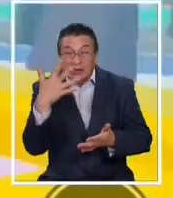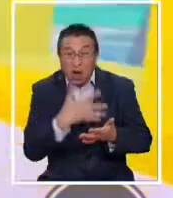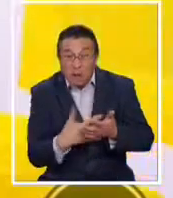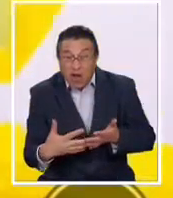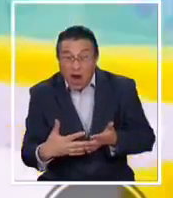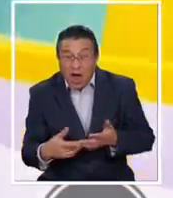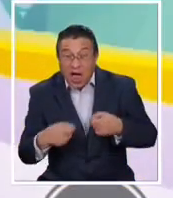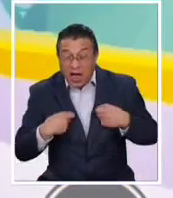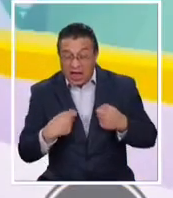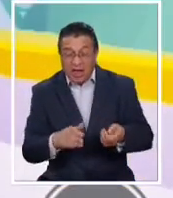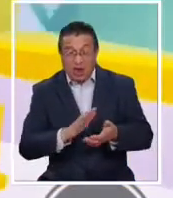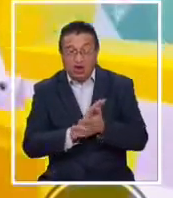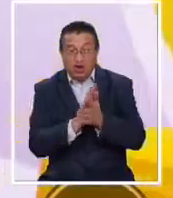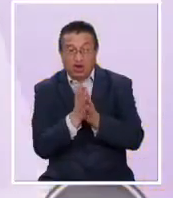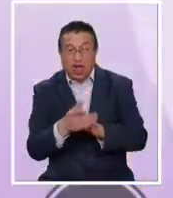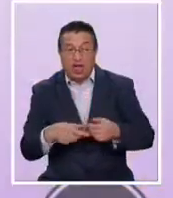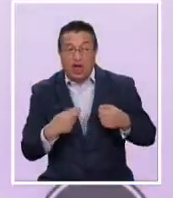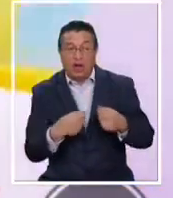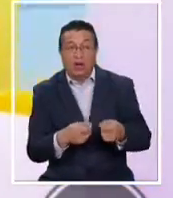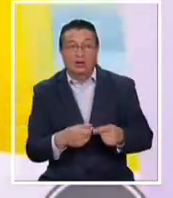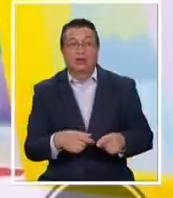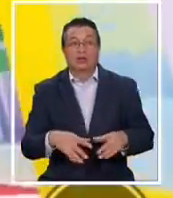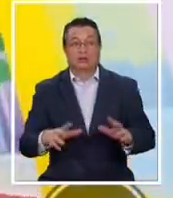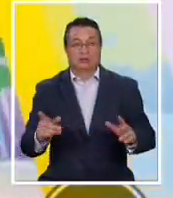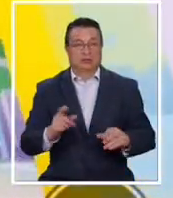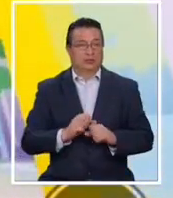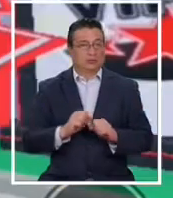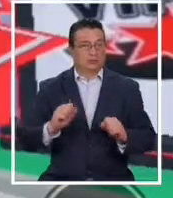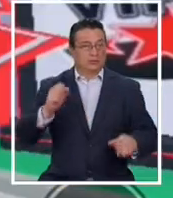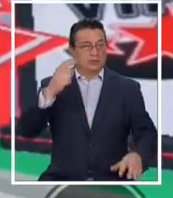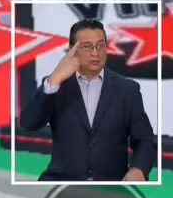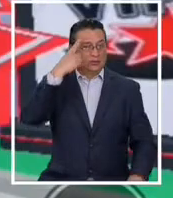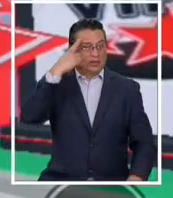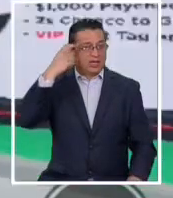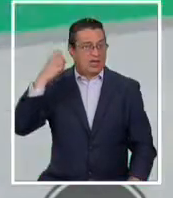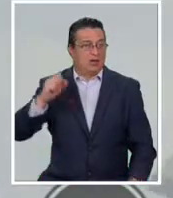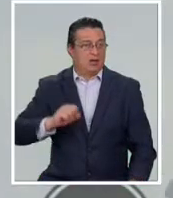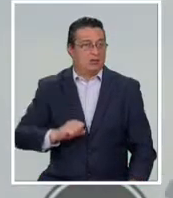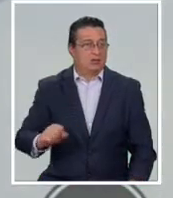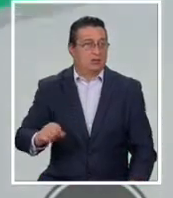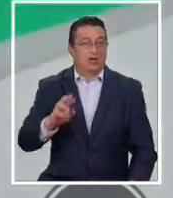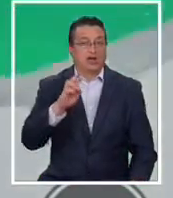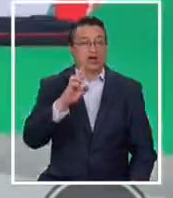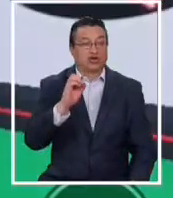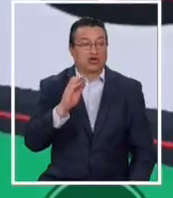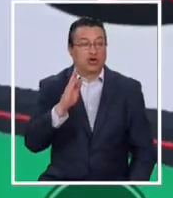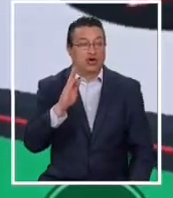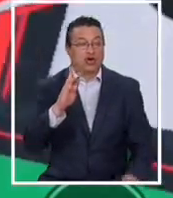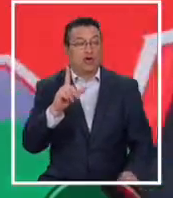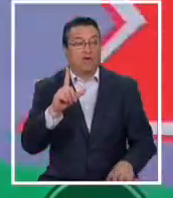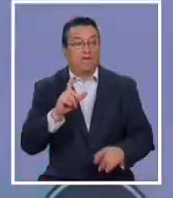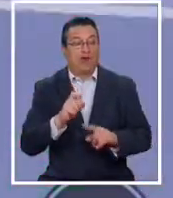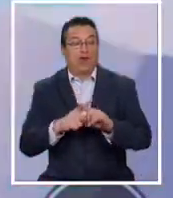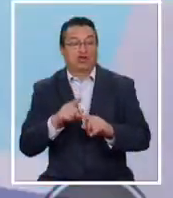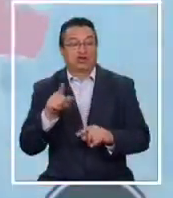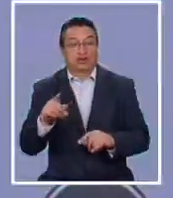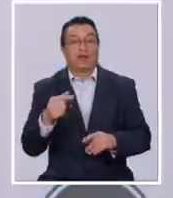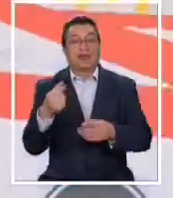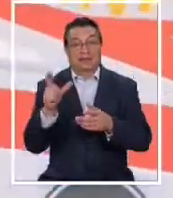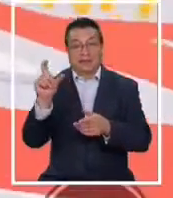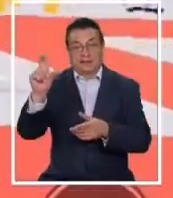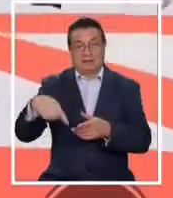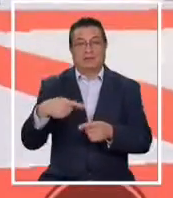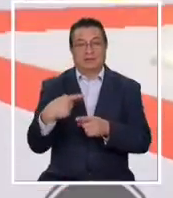pueden gastar todo en eso, en las cosas limitadas. Los Roblox se compran con tarjeta de crédito.